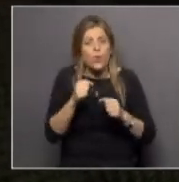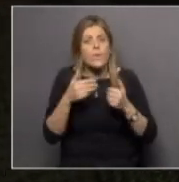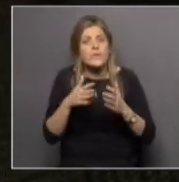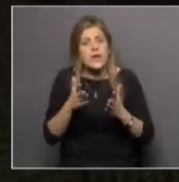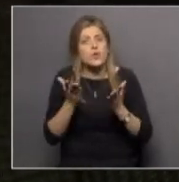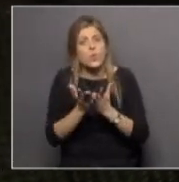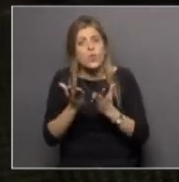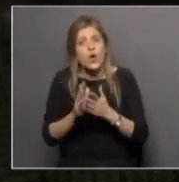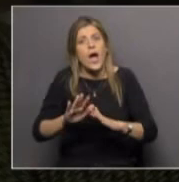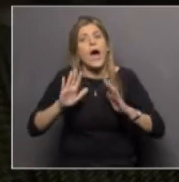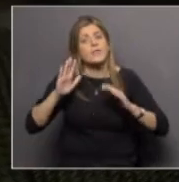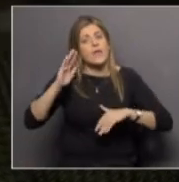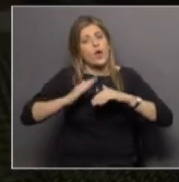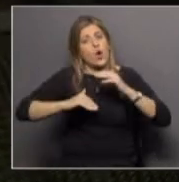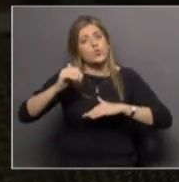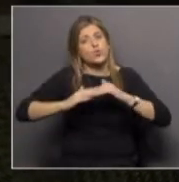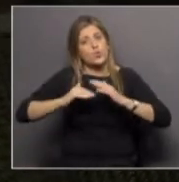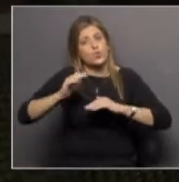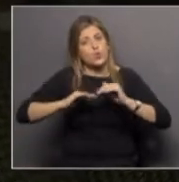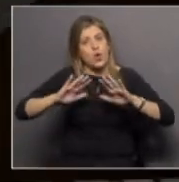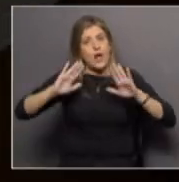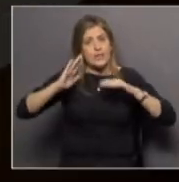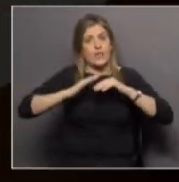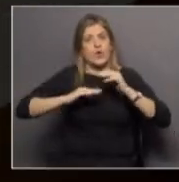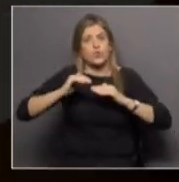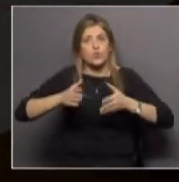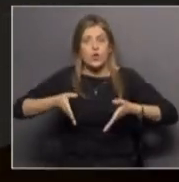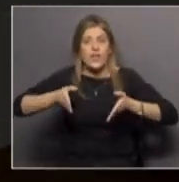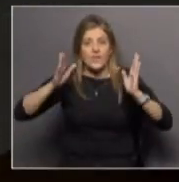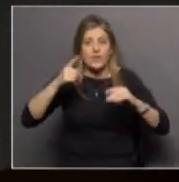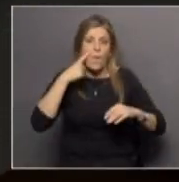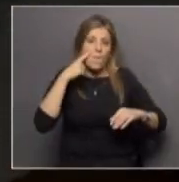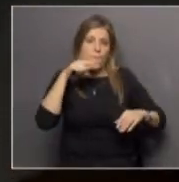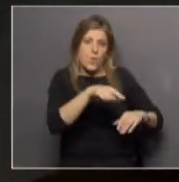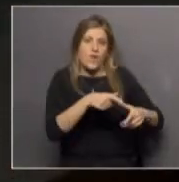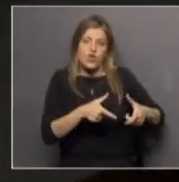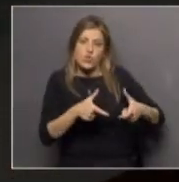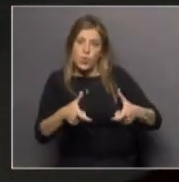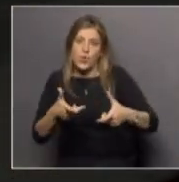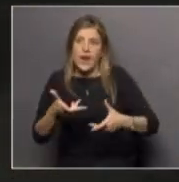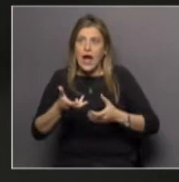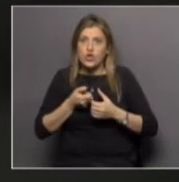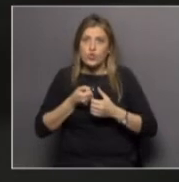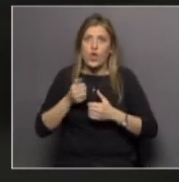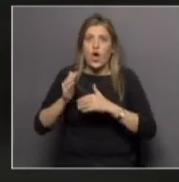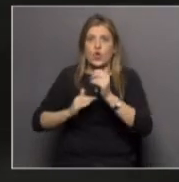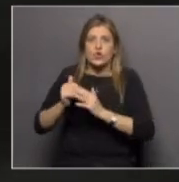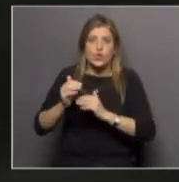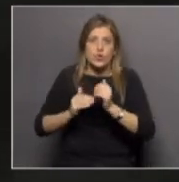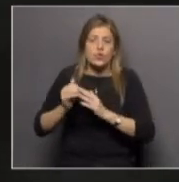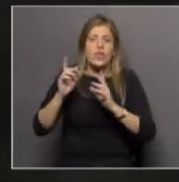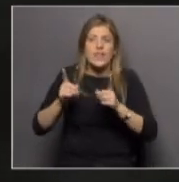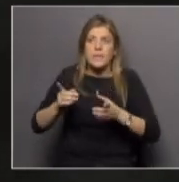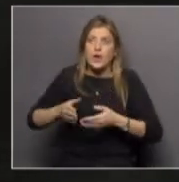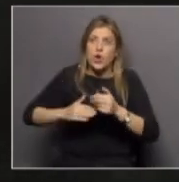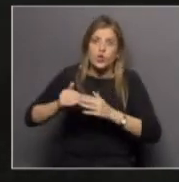previo a la construcción de los edificios en este túnel de viento. También cómo el viento realiza fuerza sobre un edificio cómo lo deforma